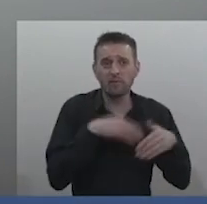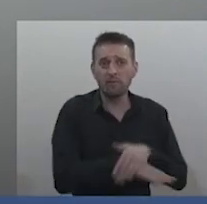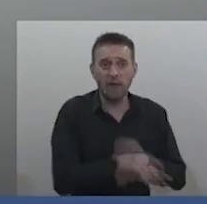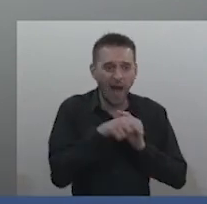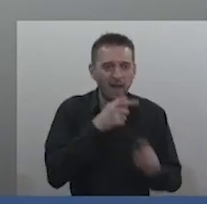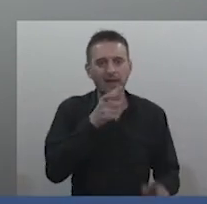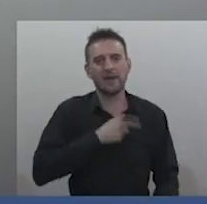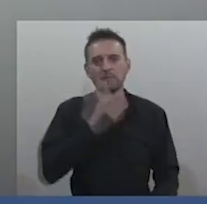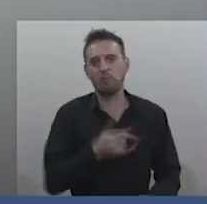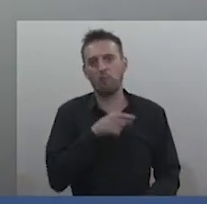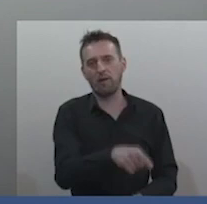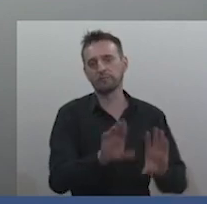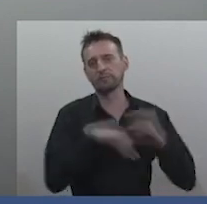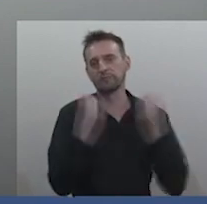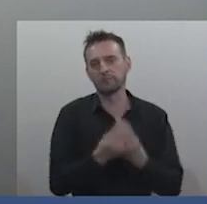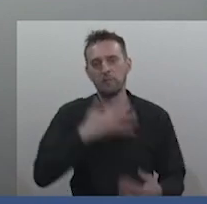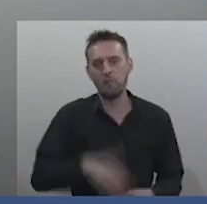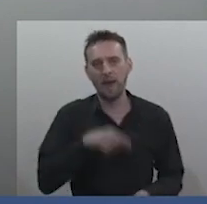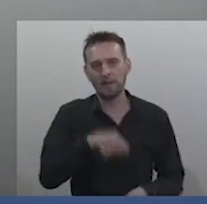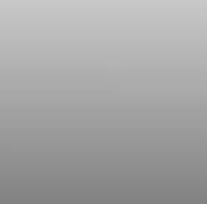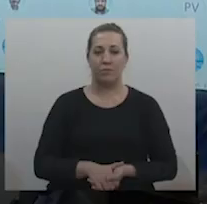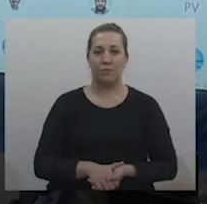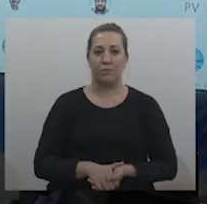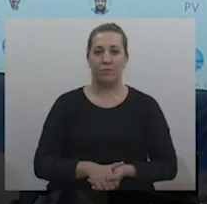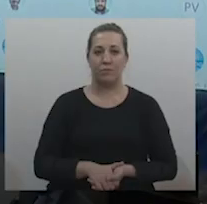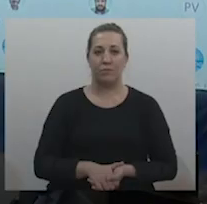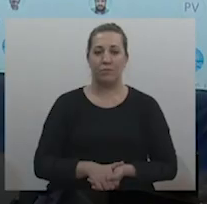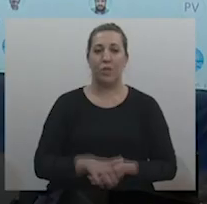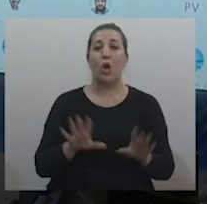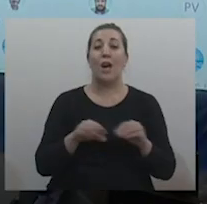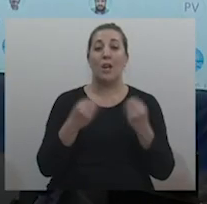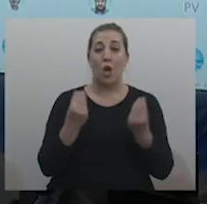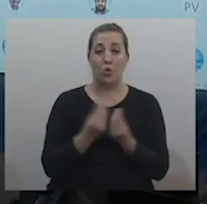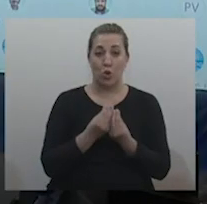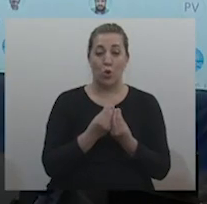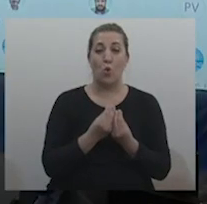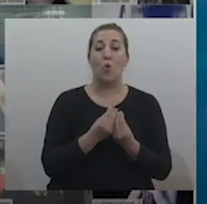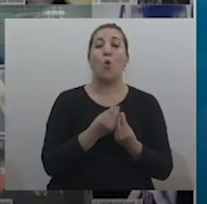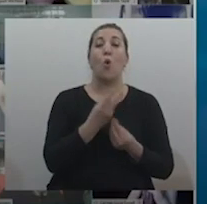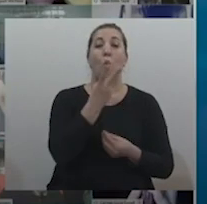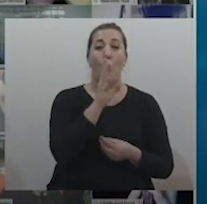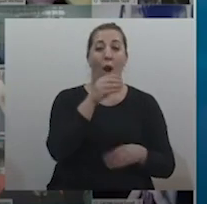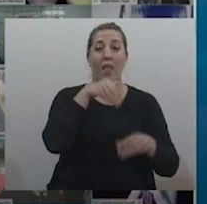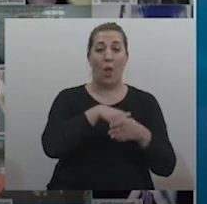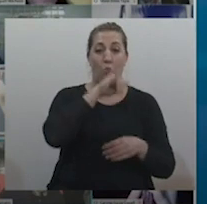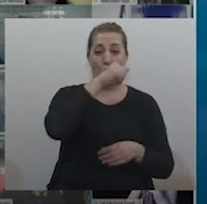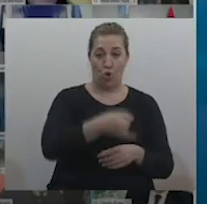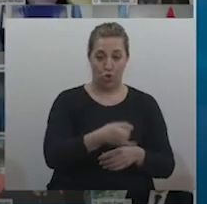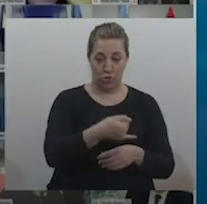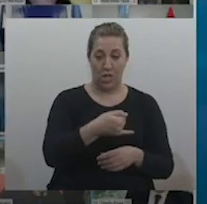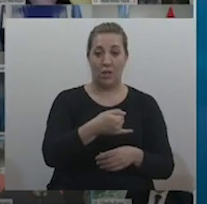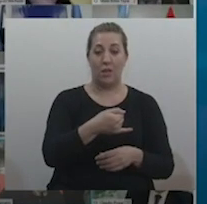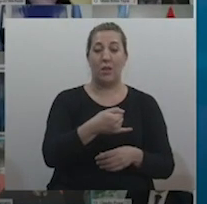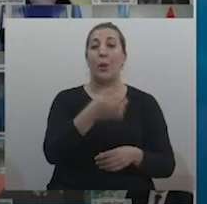la respuesta, para licuar o limpiar como Doros Piz. El resultado de la votación son 40 votos afirmativos